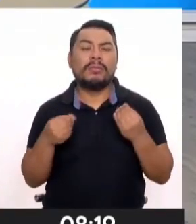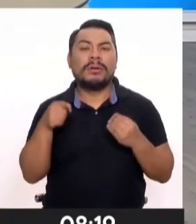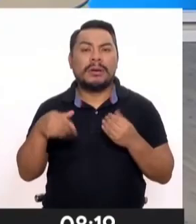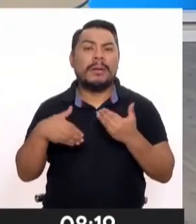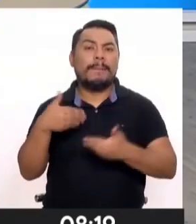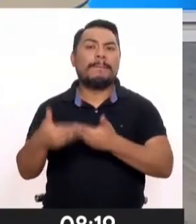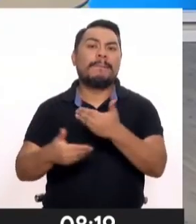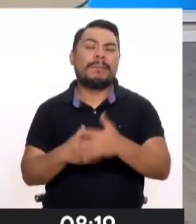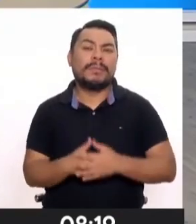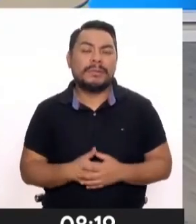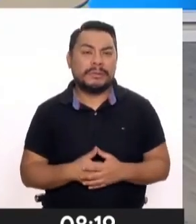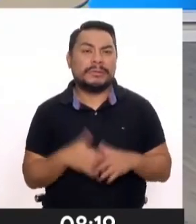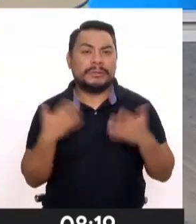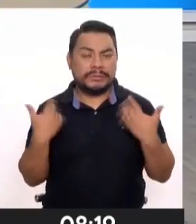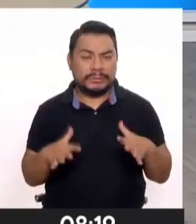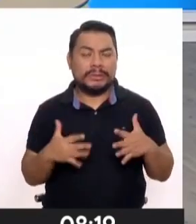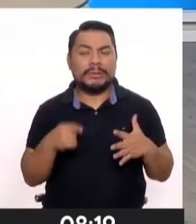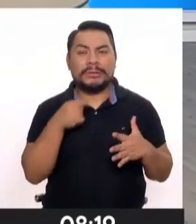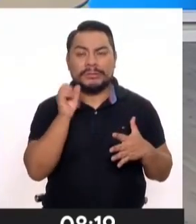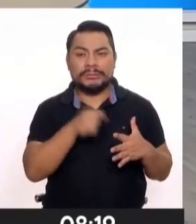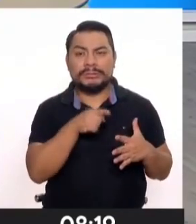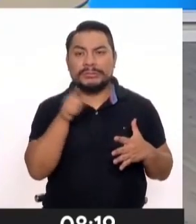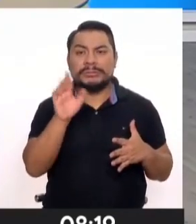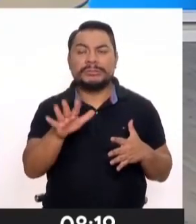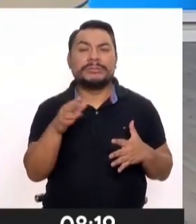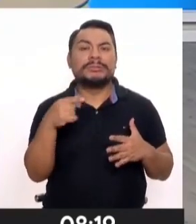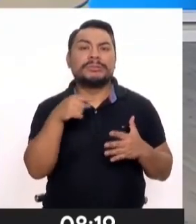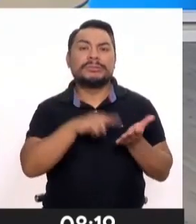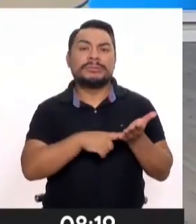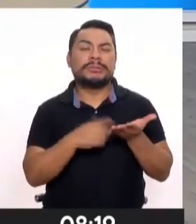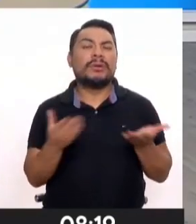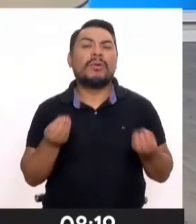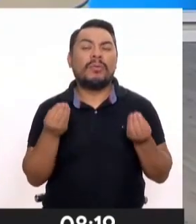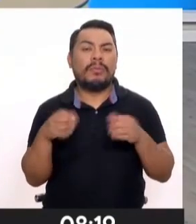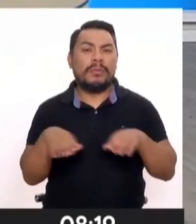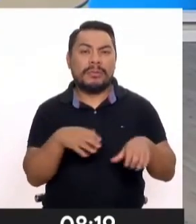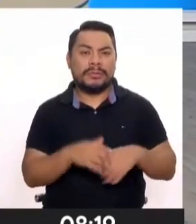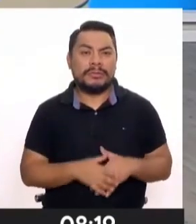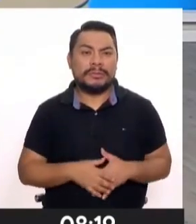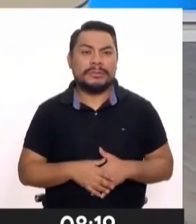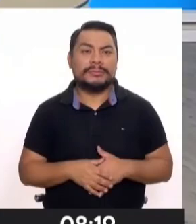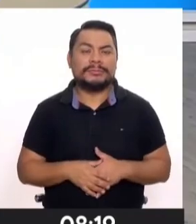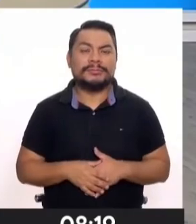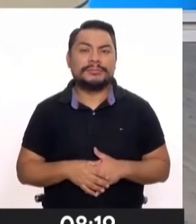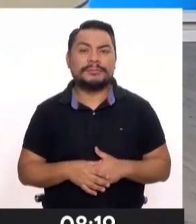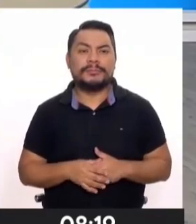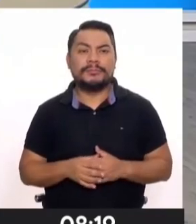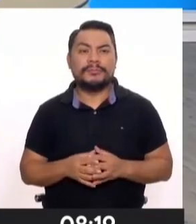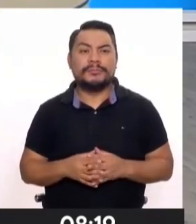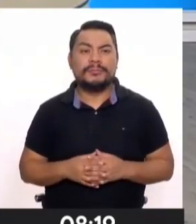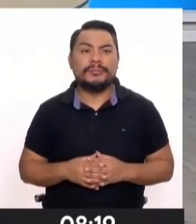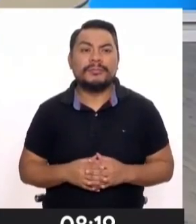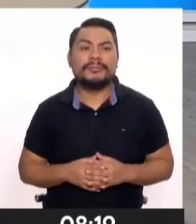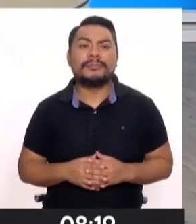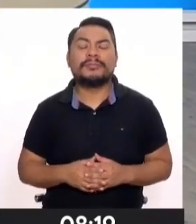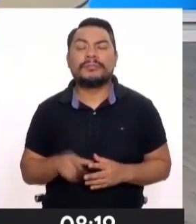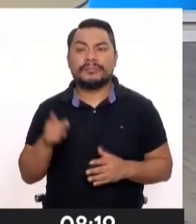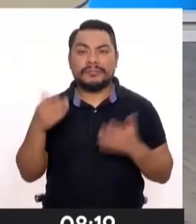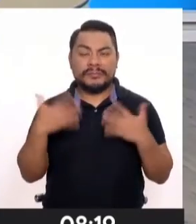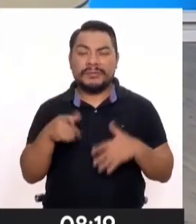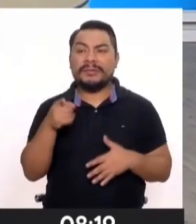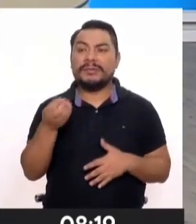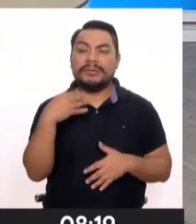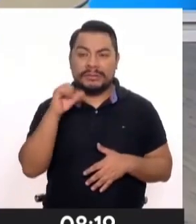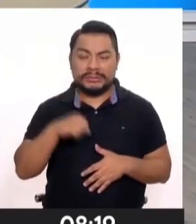proceso ya en cancha de RENIEC? ¿Cómo funciona? Sí, eso ya, tal como tú